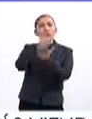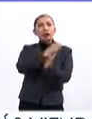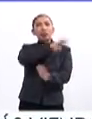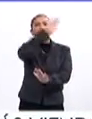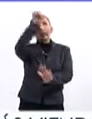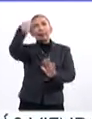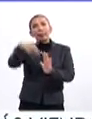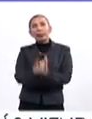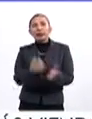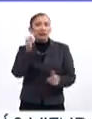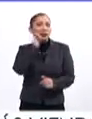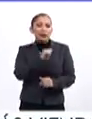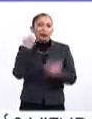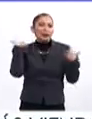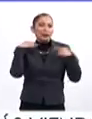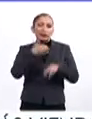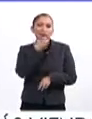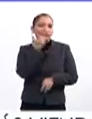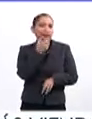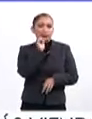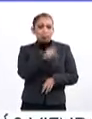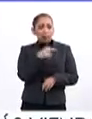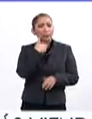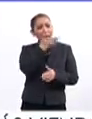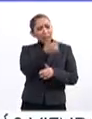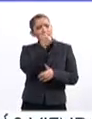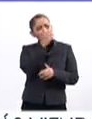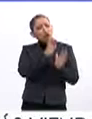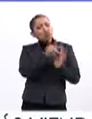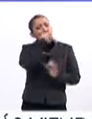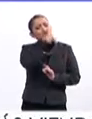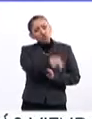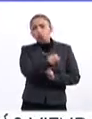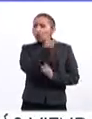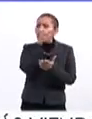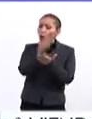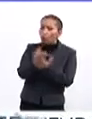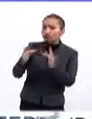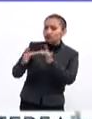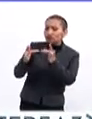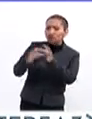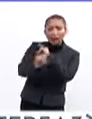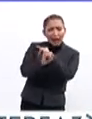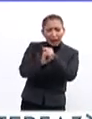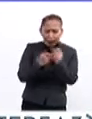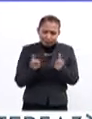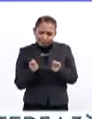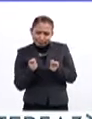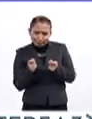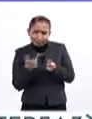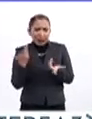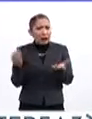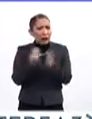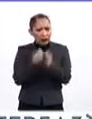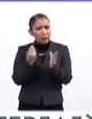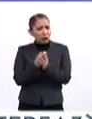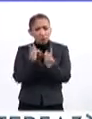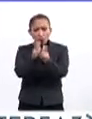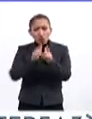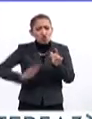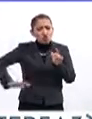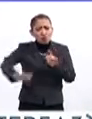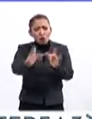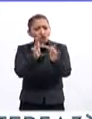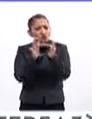todo el tiempo, como los maestros acostumbran, pueden pedirles a los alumnos que se conecten en línea o pueden hacerlo en clase como grupo,